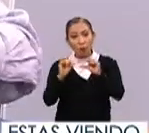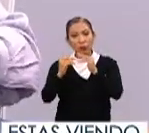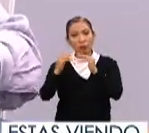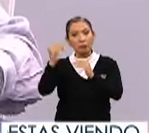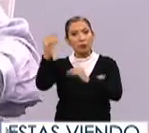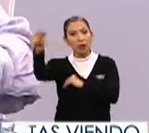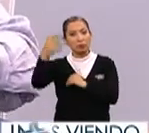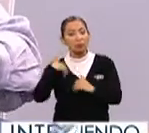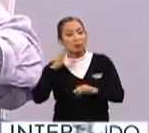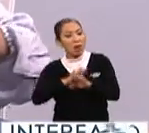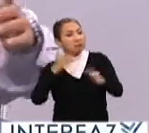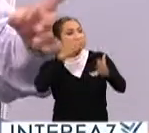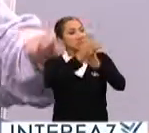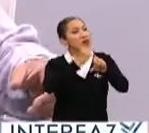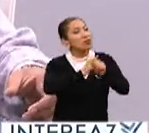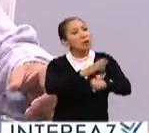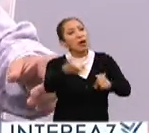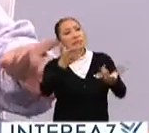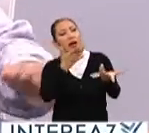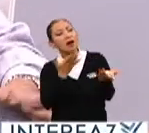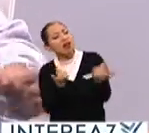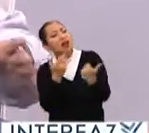de más interacción, de informarse.